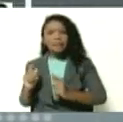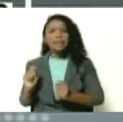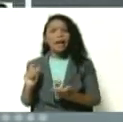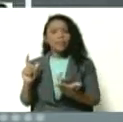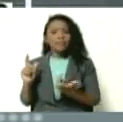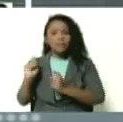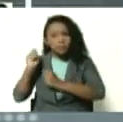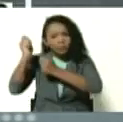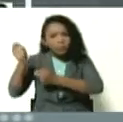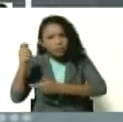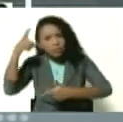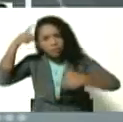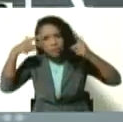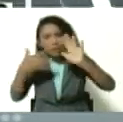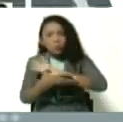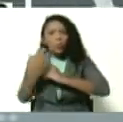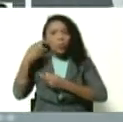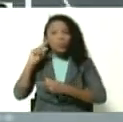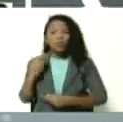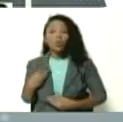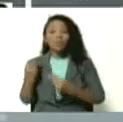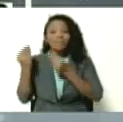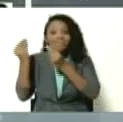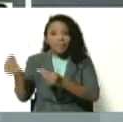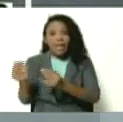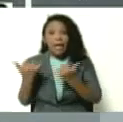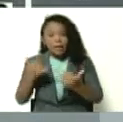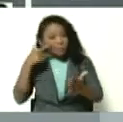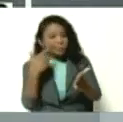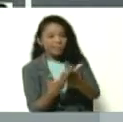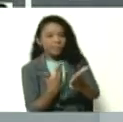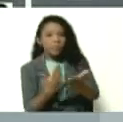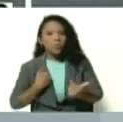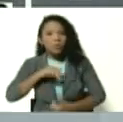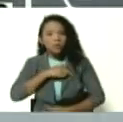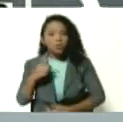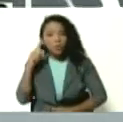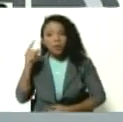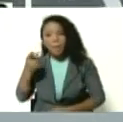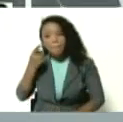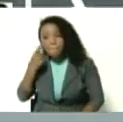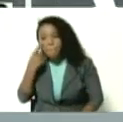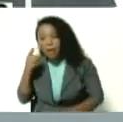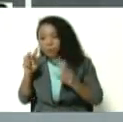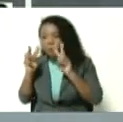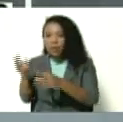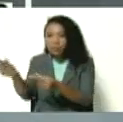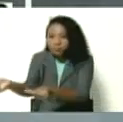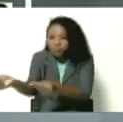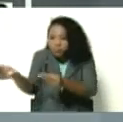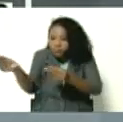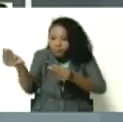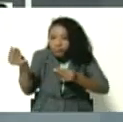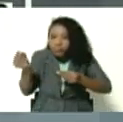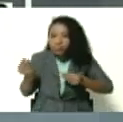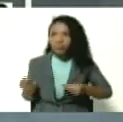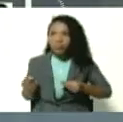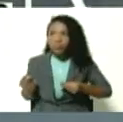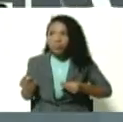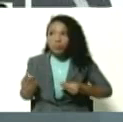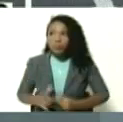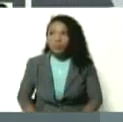Otra cosa importante resaltar que ya estamos entregándole. Aquí está nuestro cónsul, Erick Gana, recibiendo recibiendo